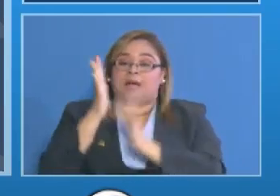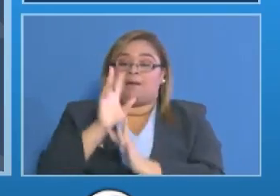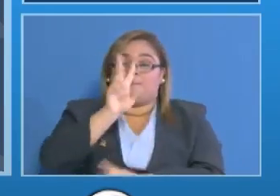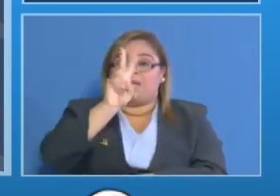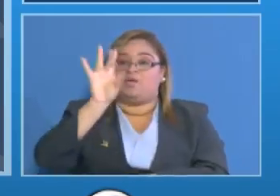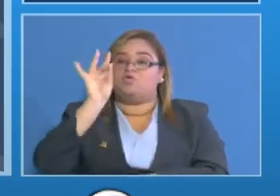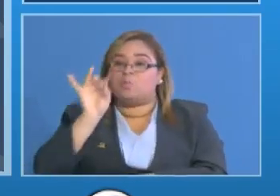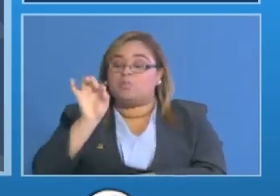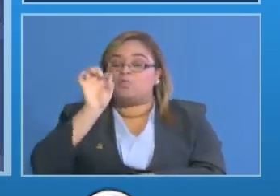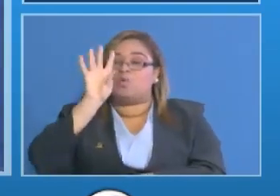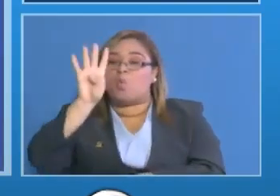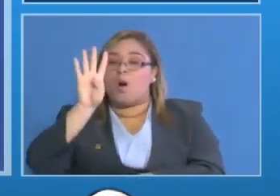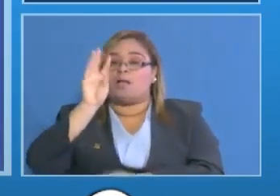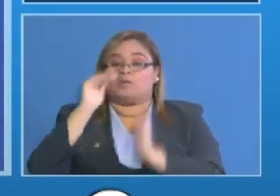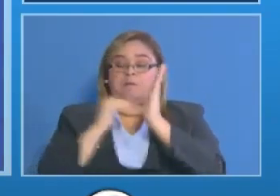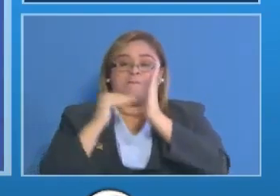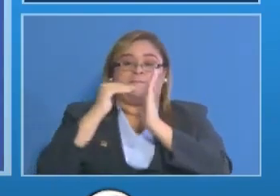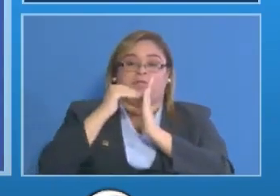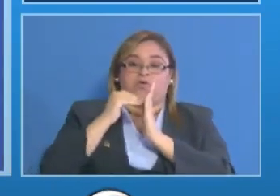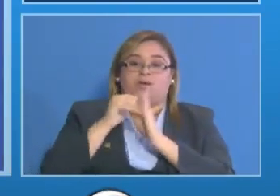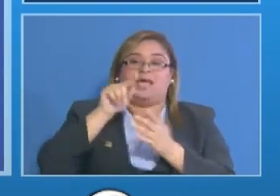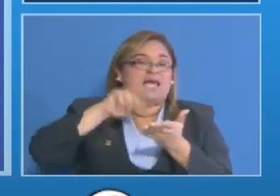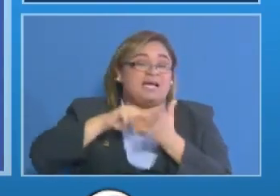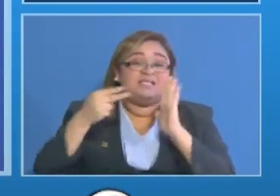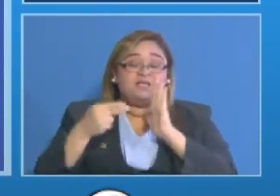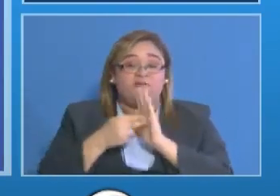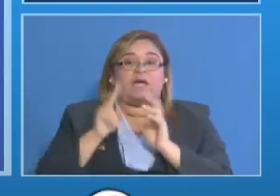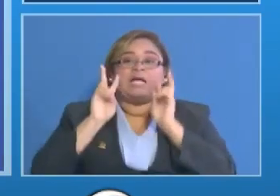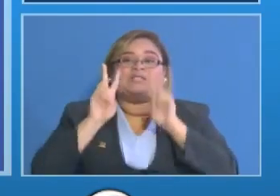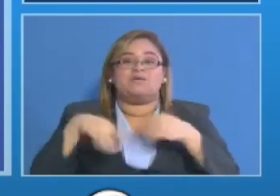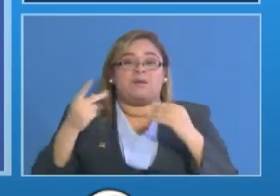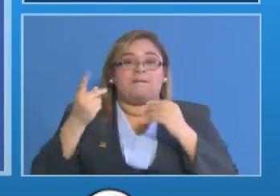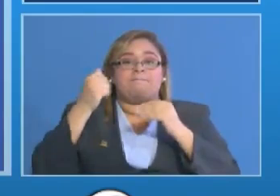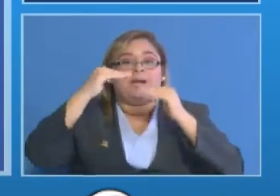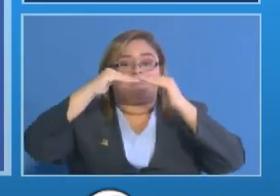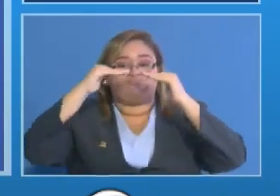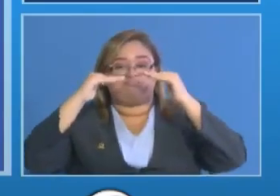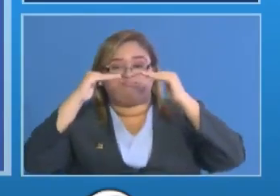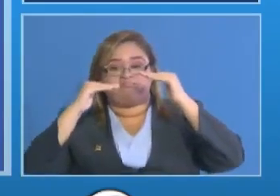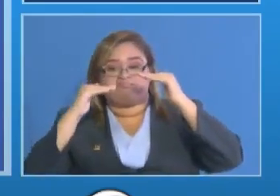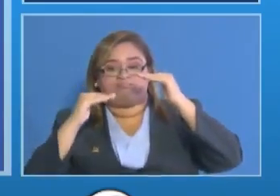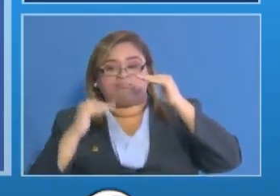es decir se nota una desaceleración en la recaudación